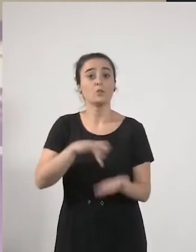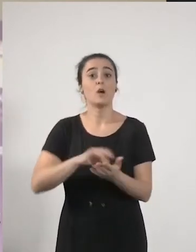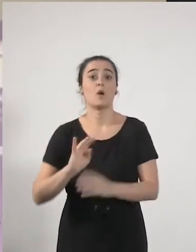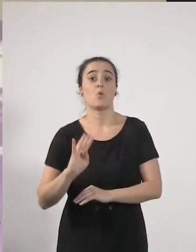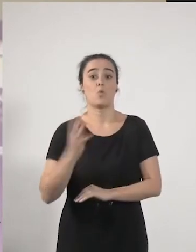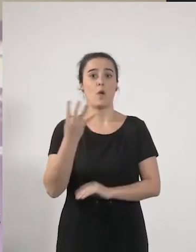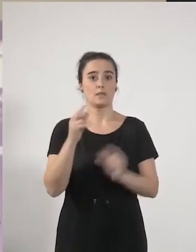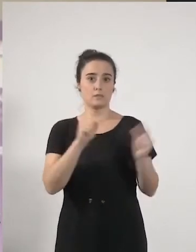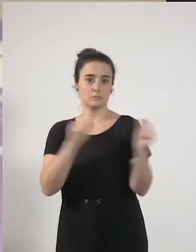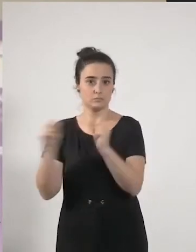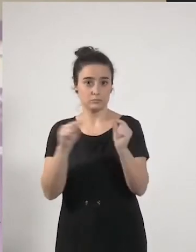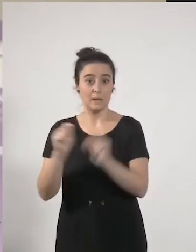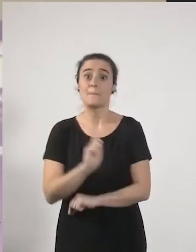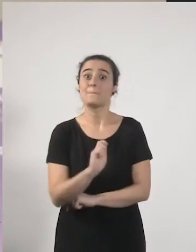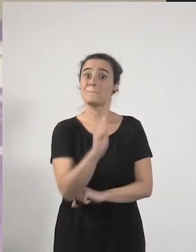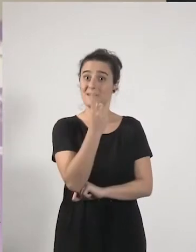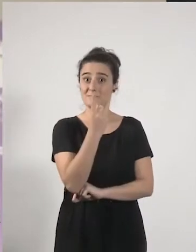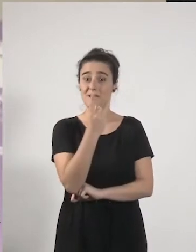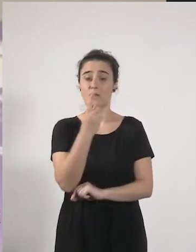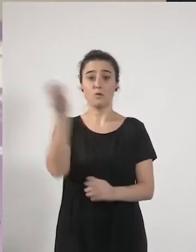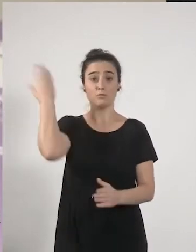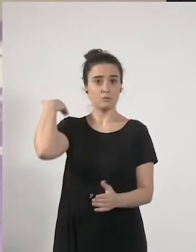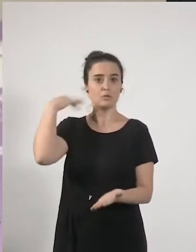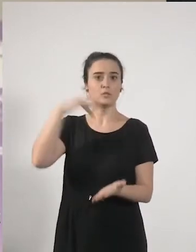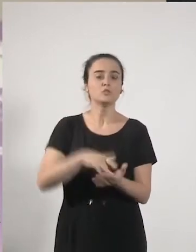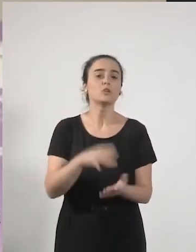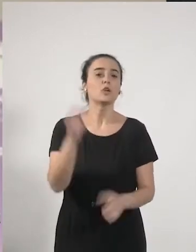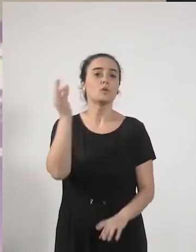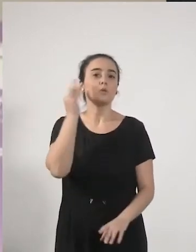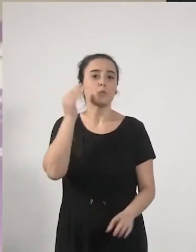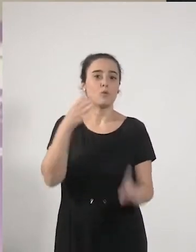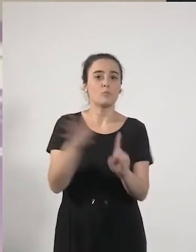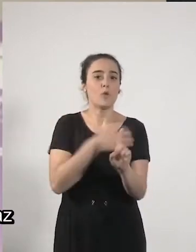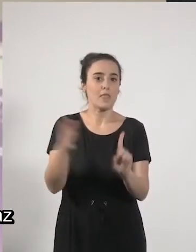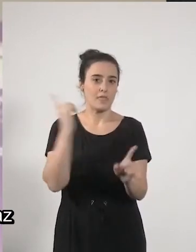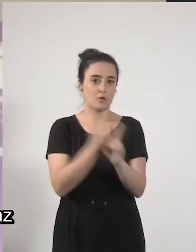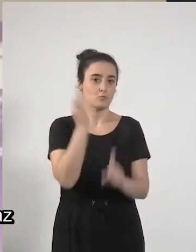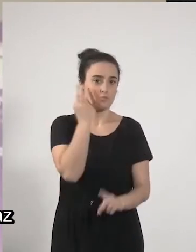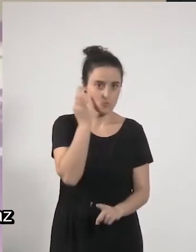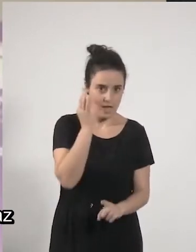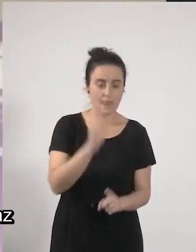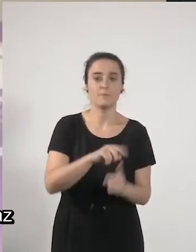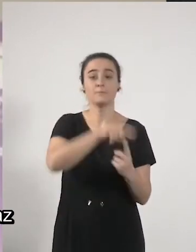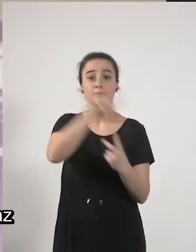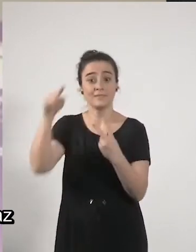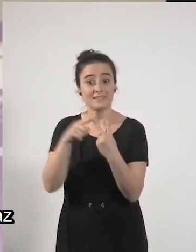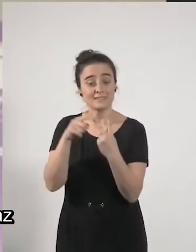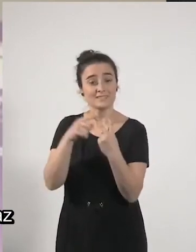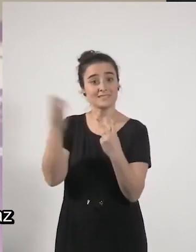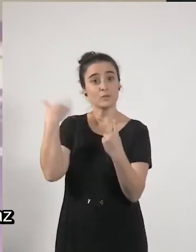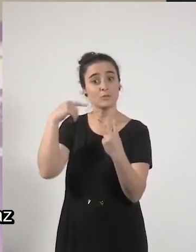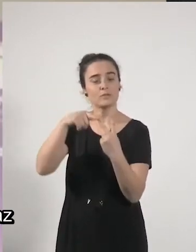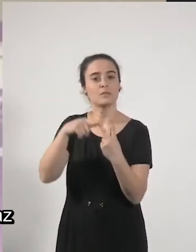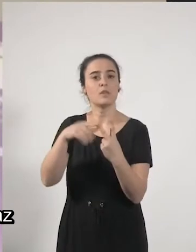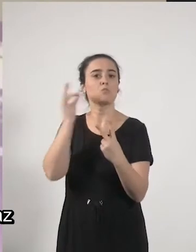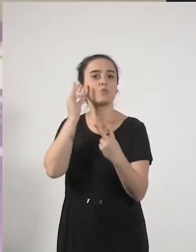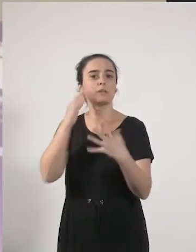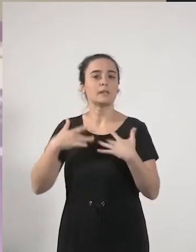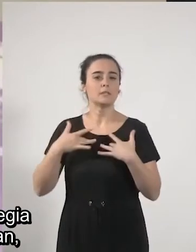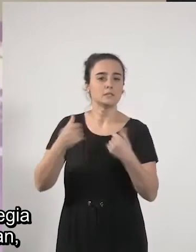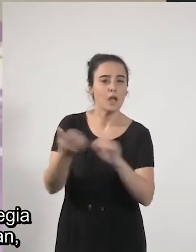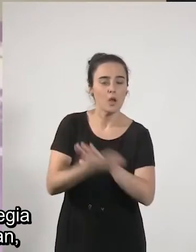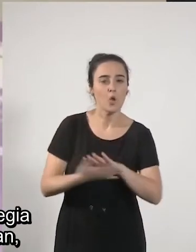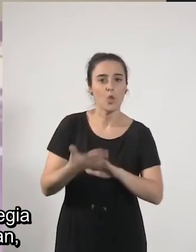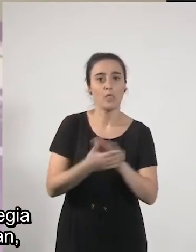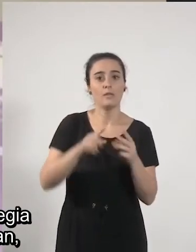solasaldian emakumen kontrakoin darkeria izan genuen gainagusi, bigarranean emakumen osasuna sitzegin genuen,